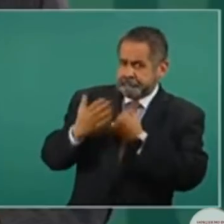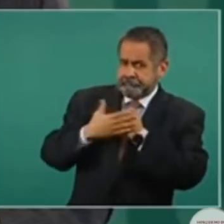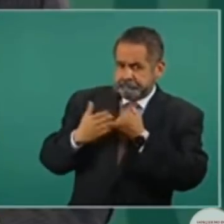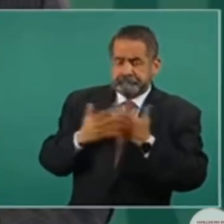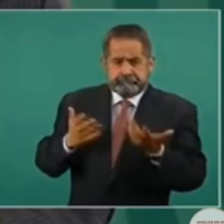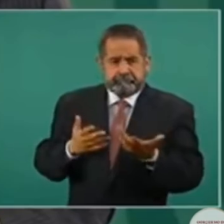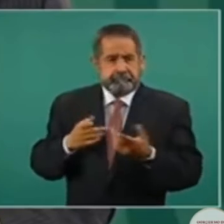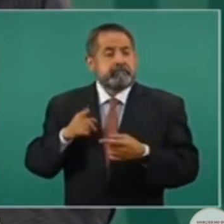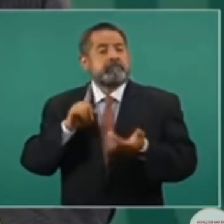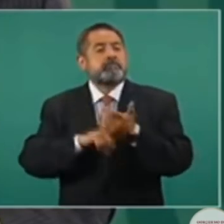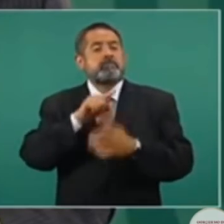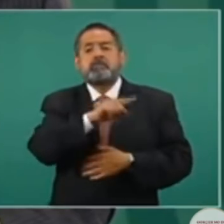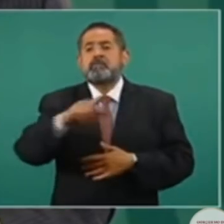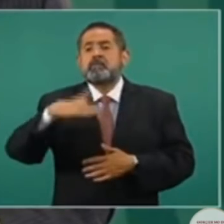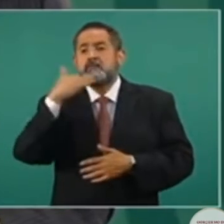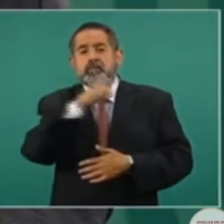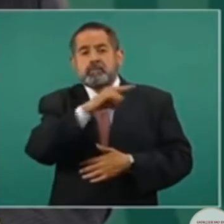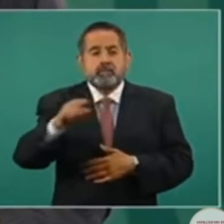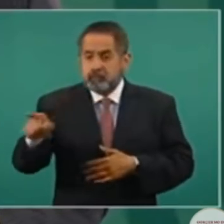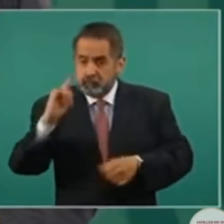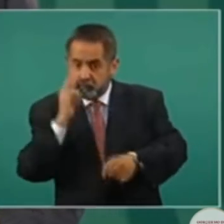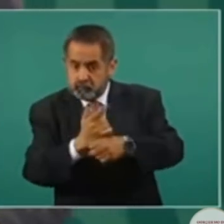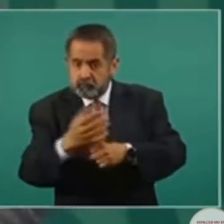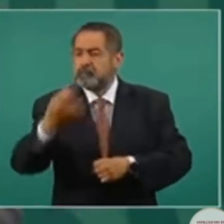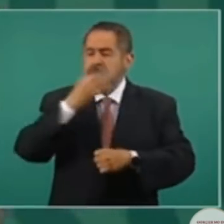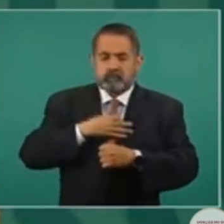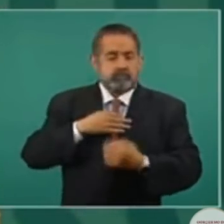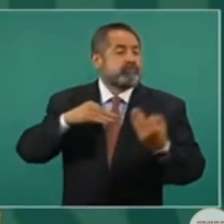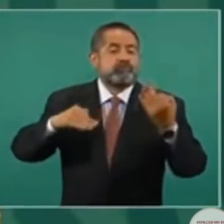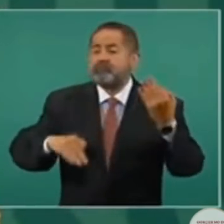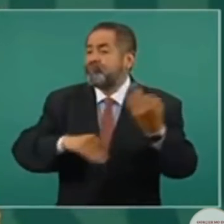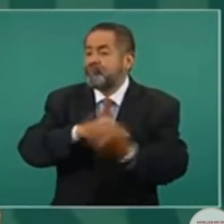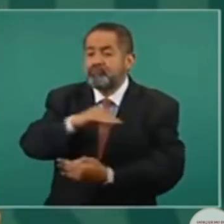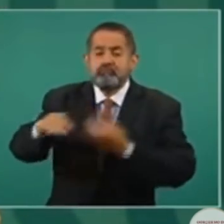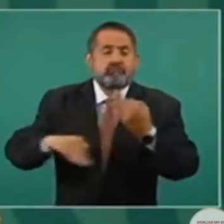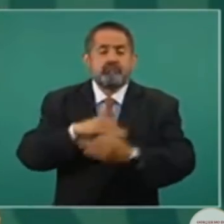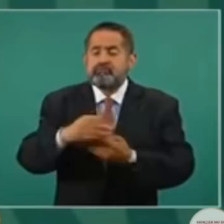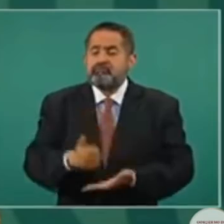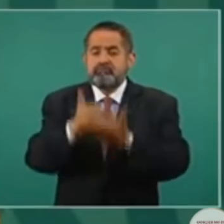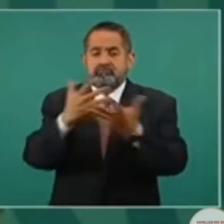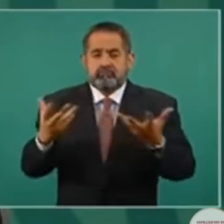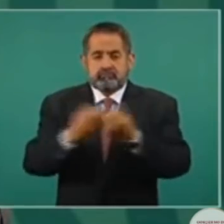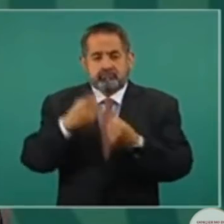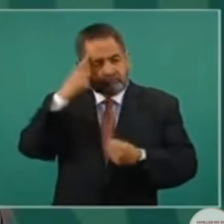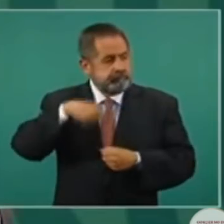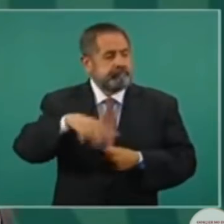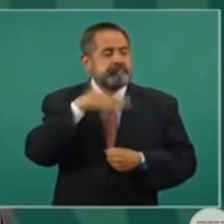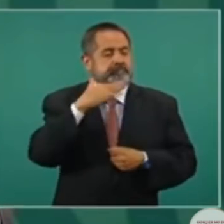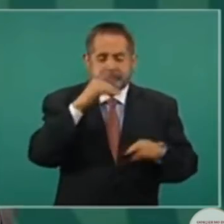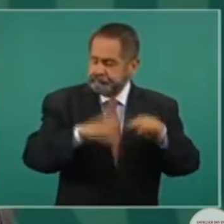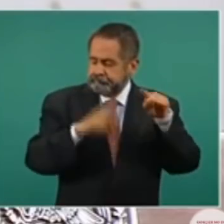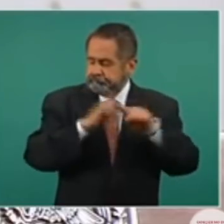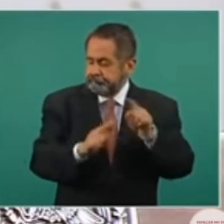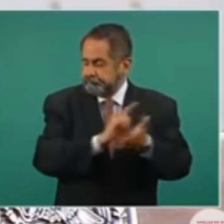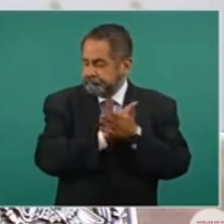a Claudio X. González con su organización, Mexicanos contra la Corrupción, y con ese dinero están